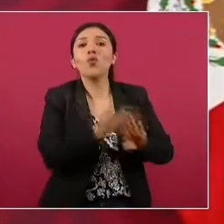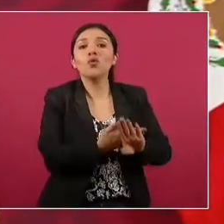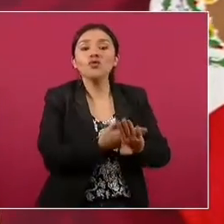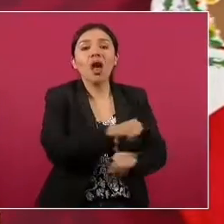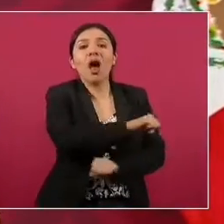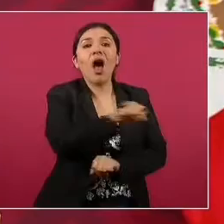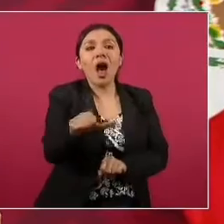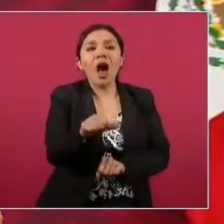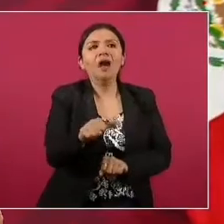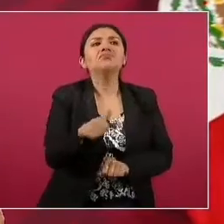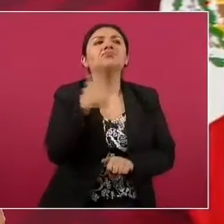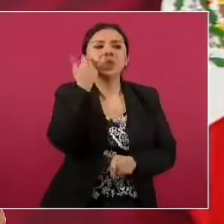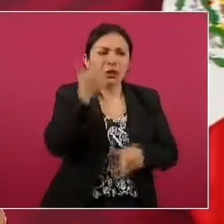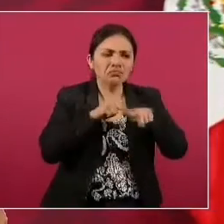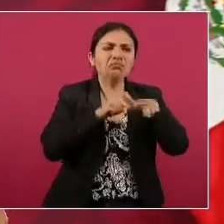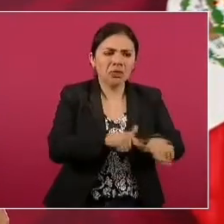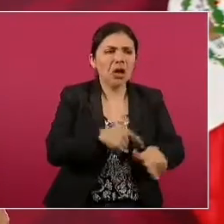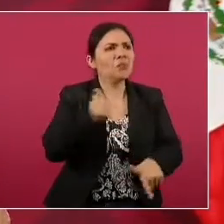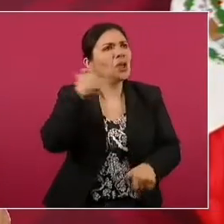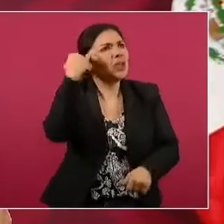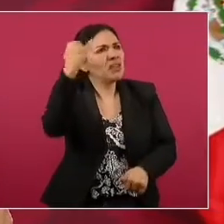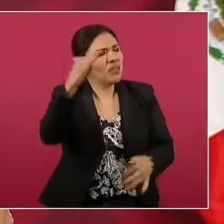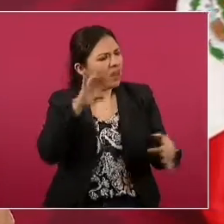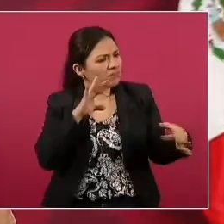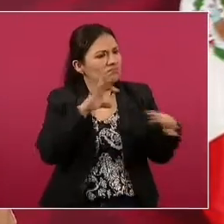continúan siendo consecuentes,